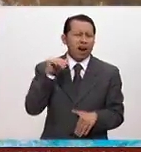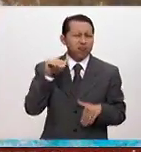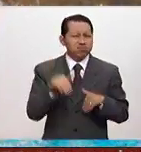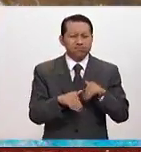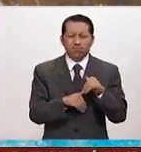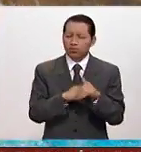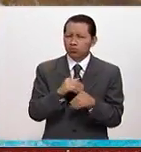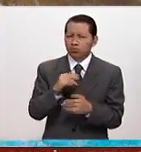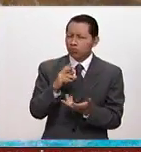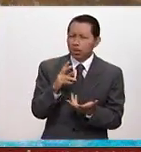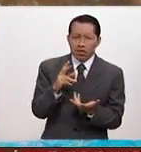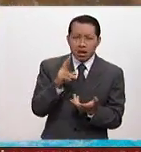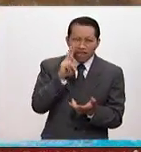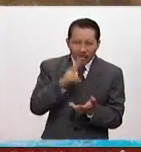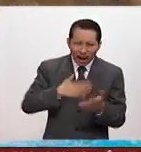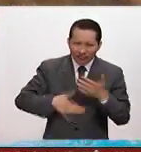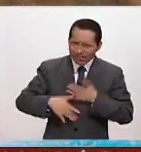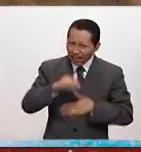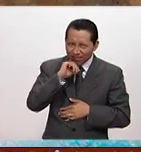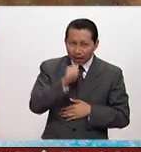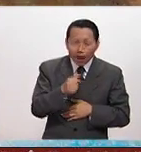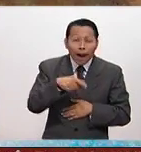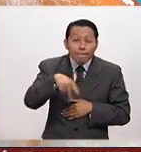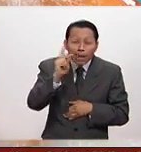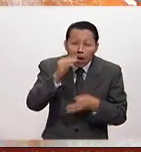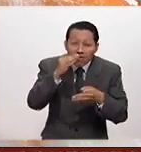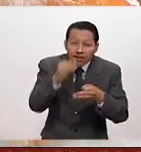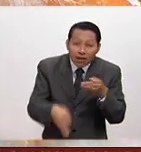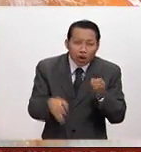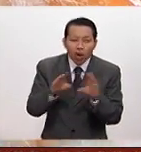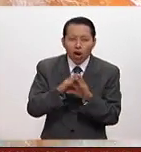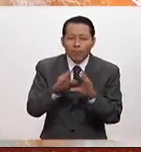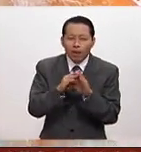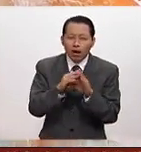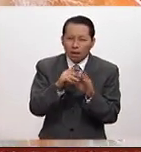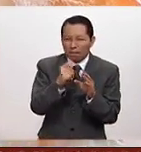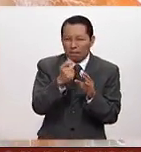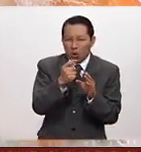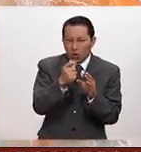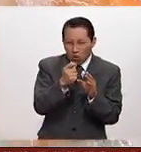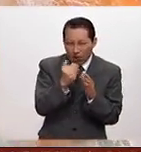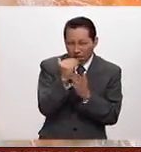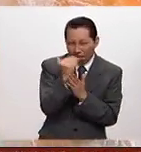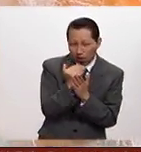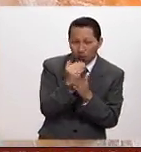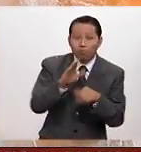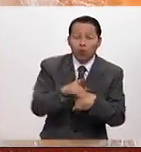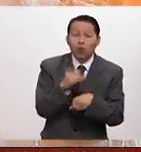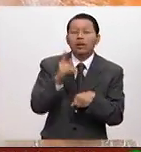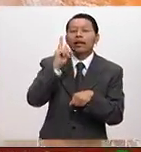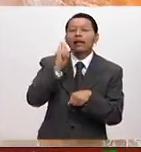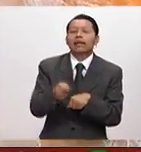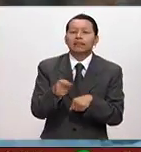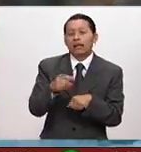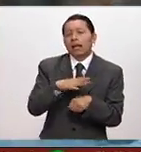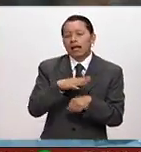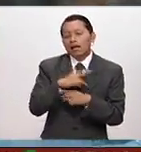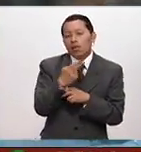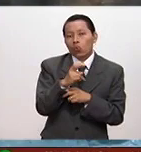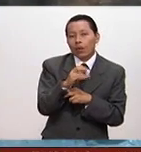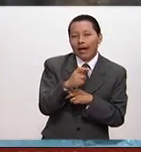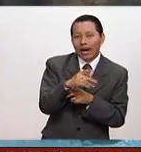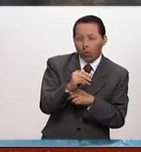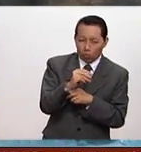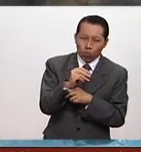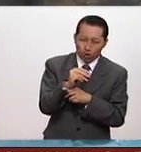ni siquiera se vio cansado, pero al final termina aflojando. Algunos dicen que es porque su compatriota, o más bien el húngaro Tamás Kanderesi